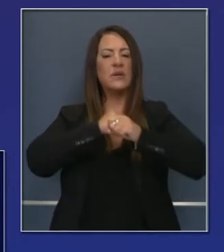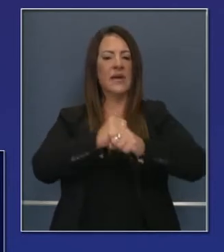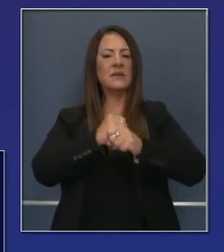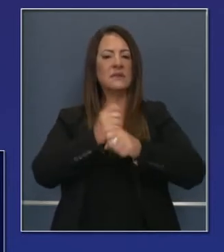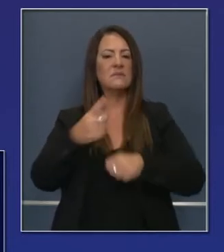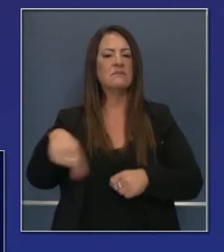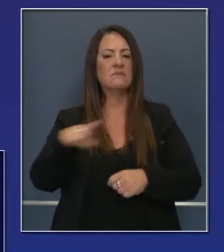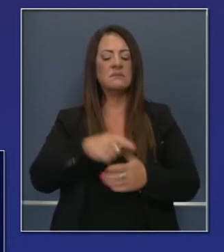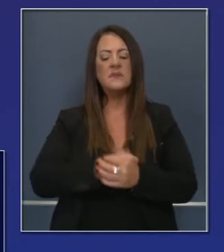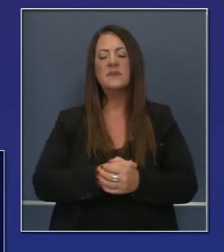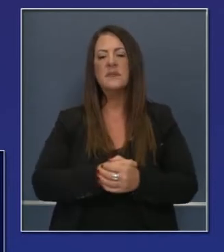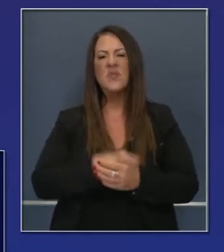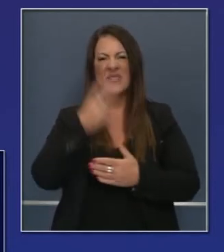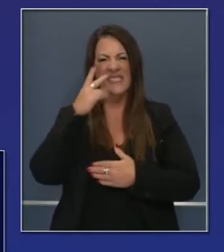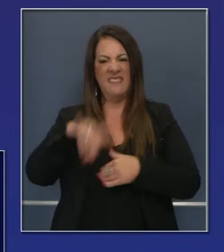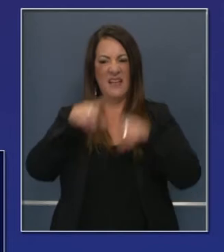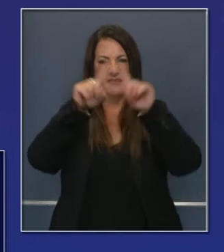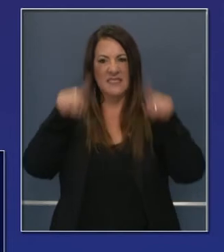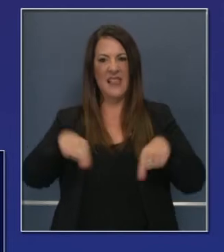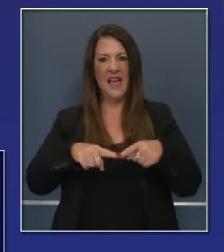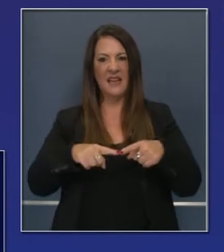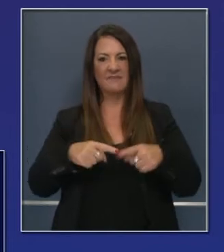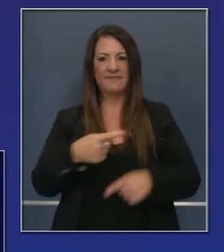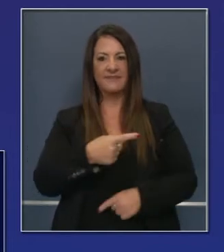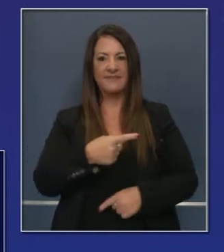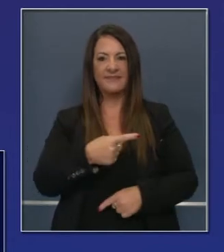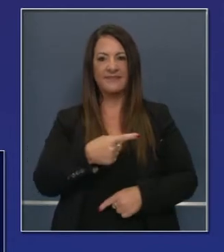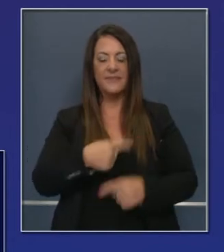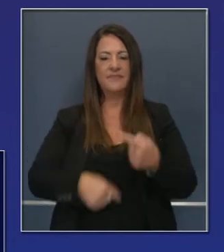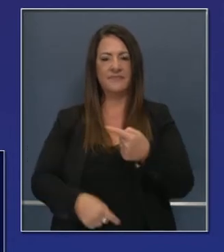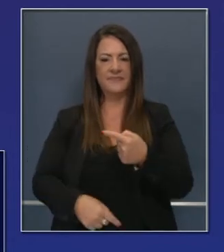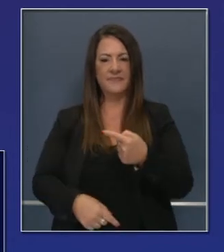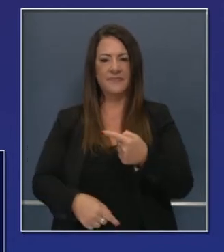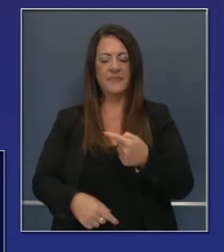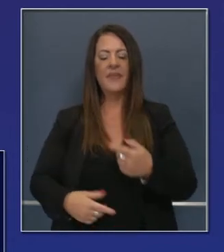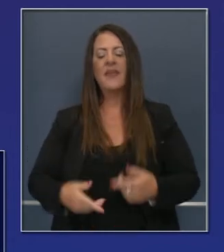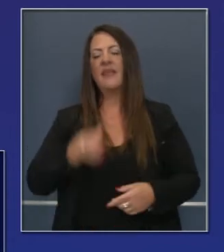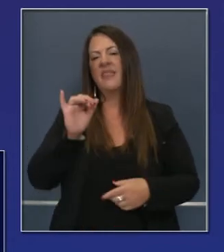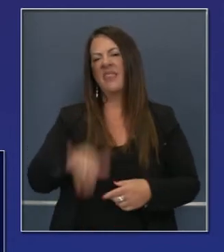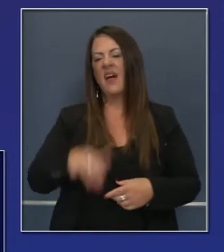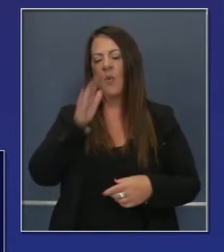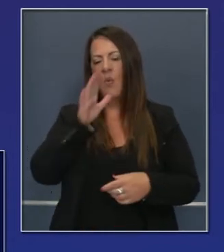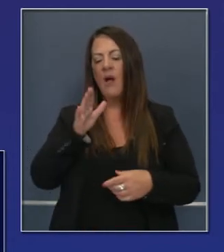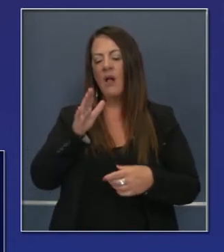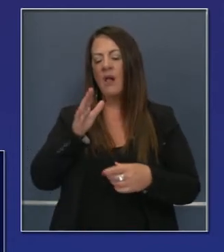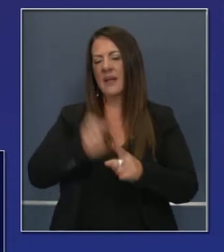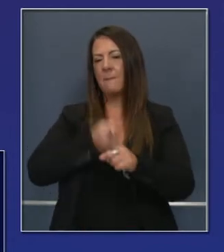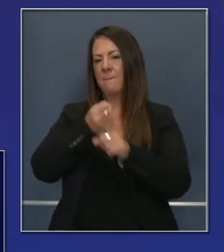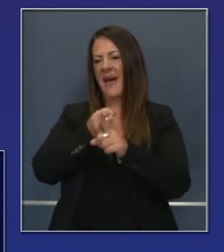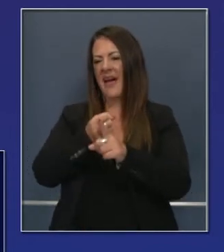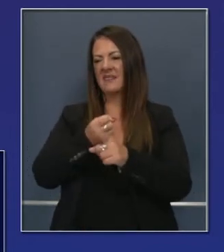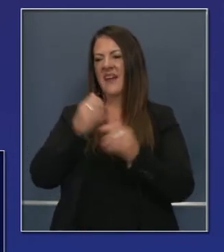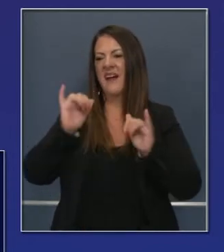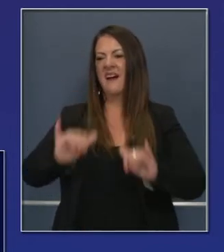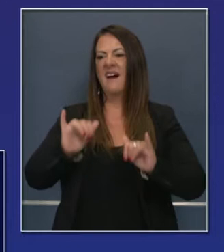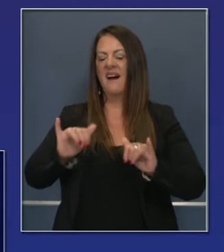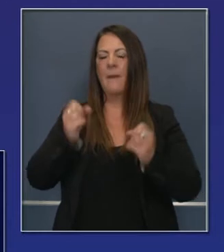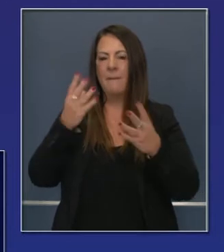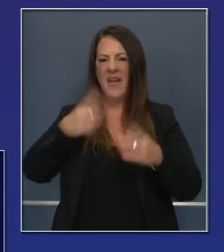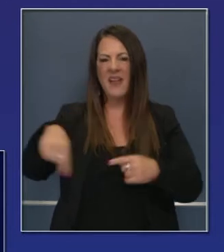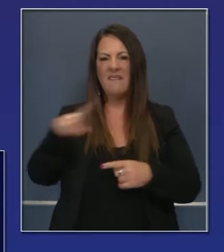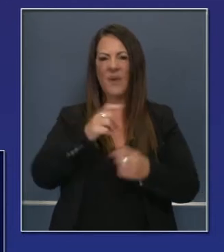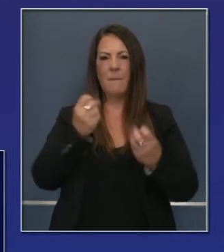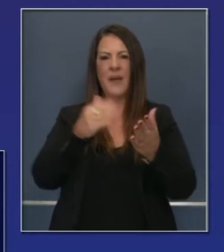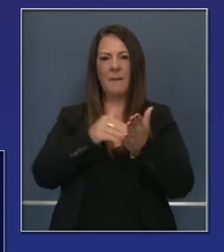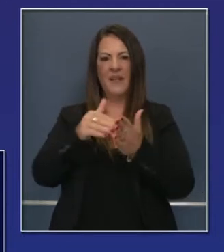este problema. Lo que queremos es lidiar con este problema y tratar de resolverlo y vemos que el impacto que ha tenido este virus en los millones